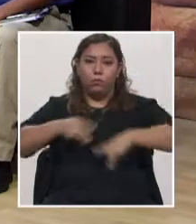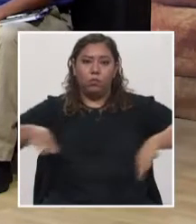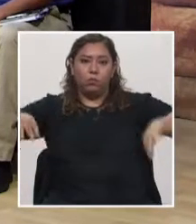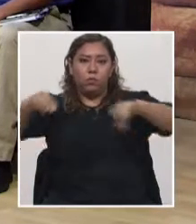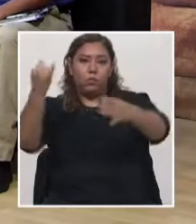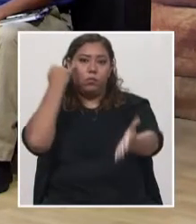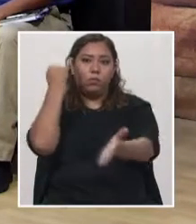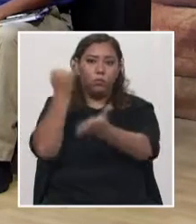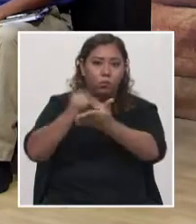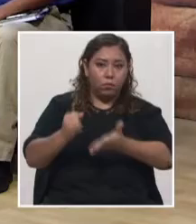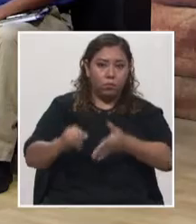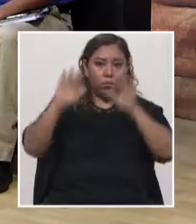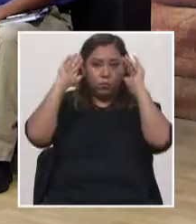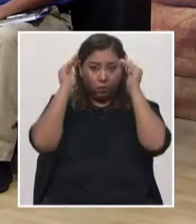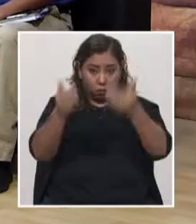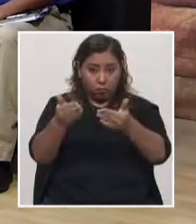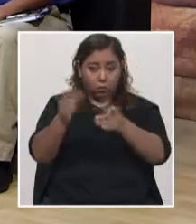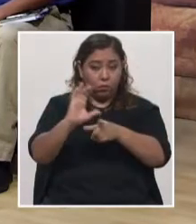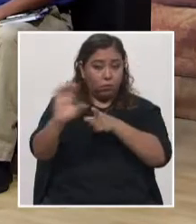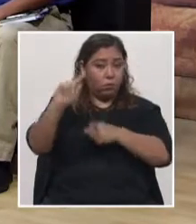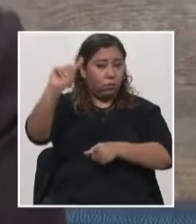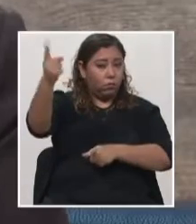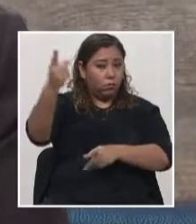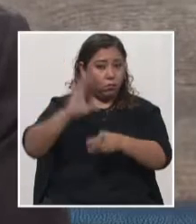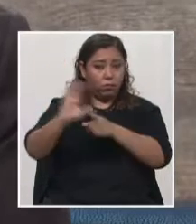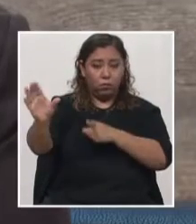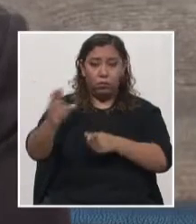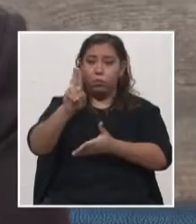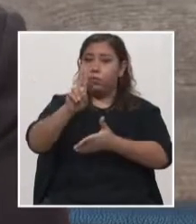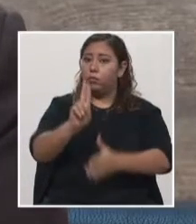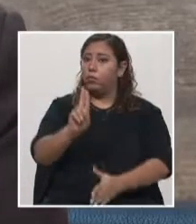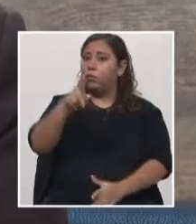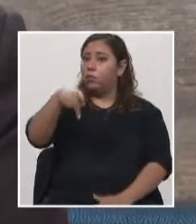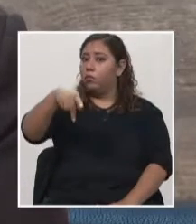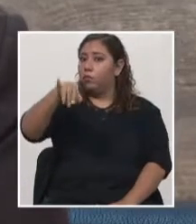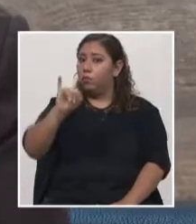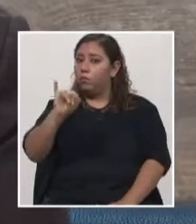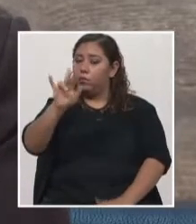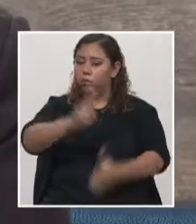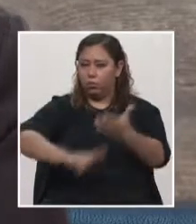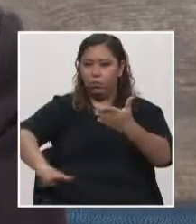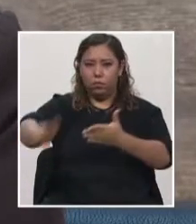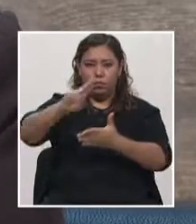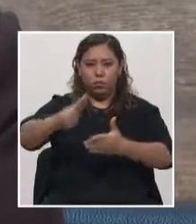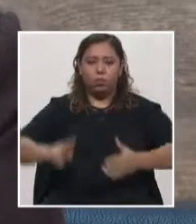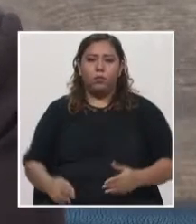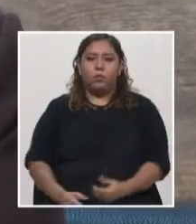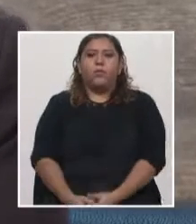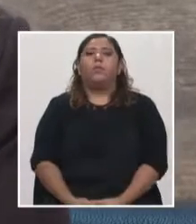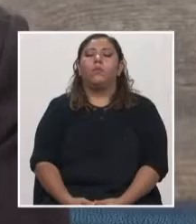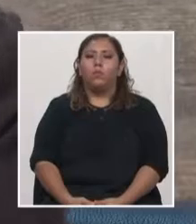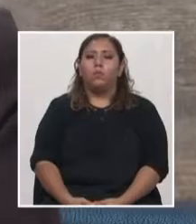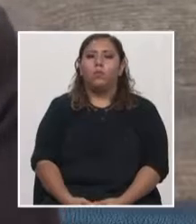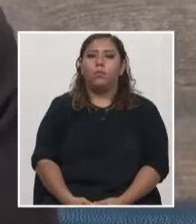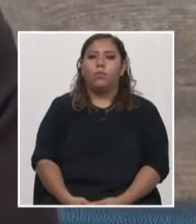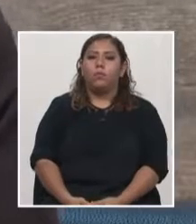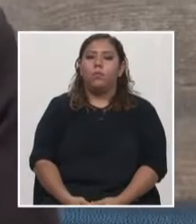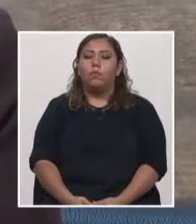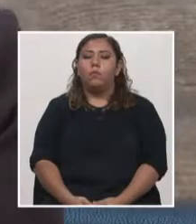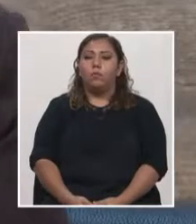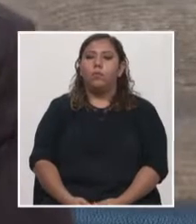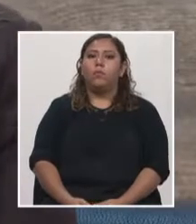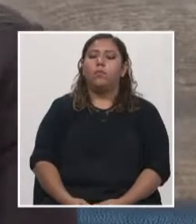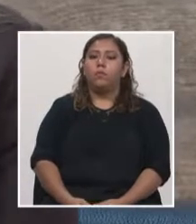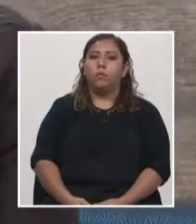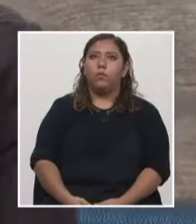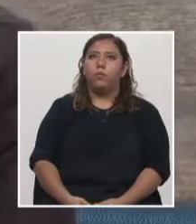geología, se vino la iniciativa y luego se hicieron las primeras ediciones y este cuarto pues no deja